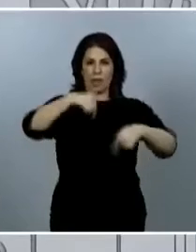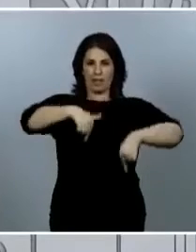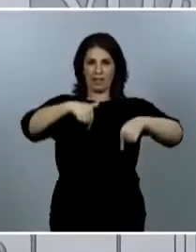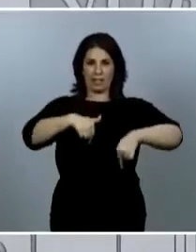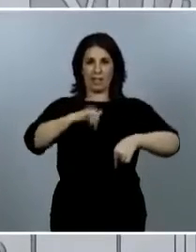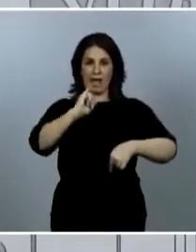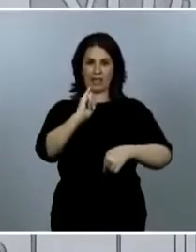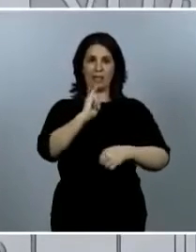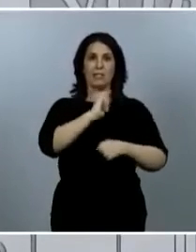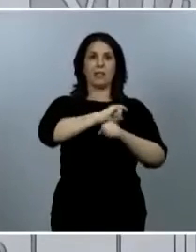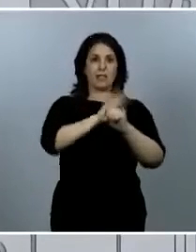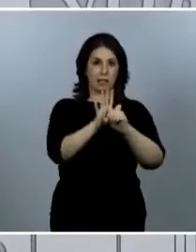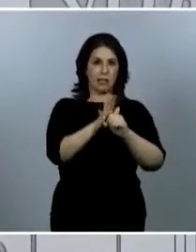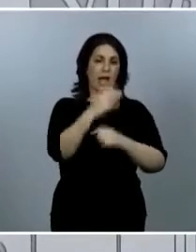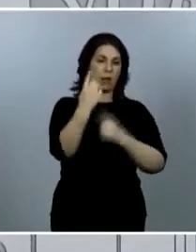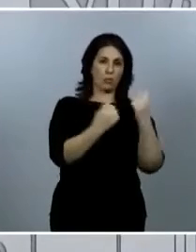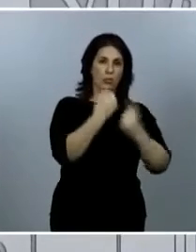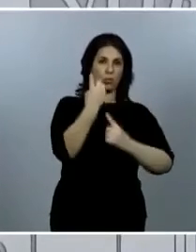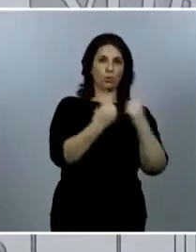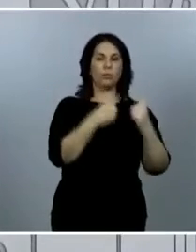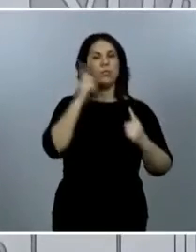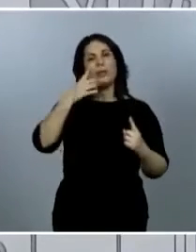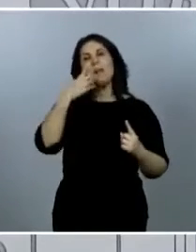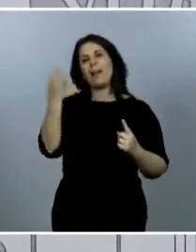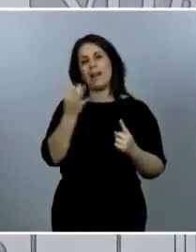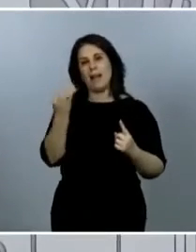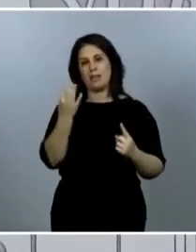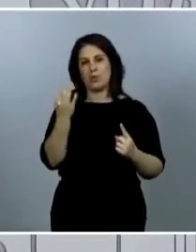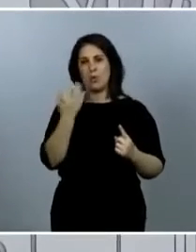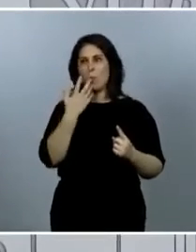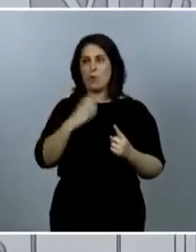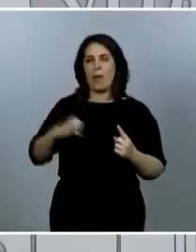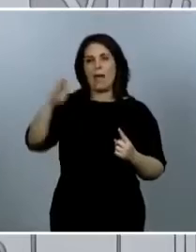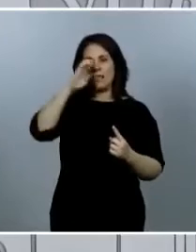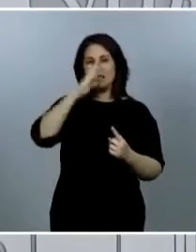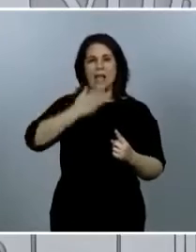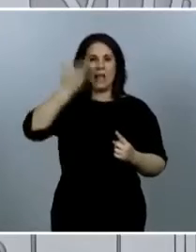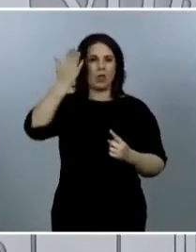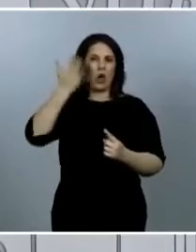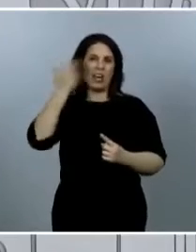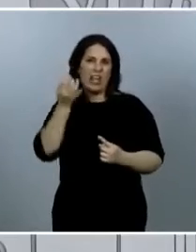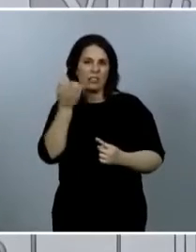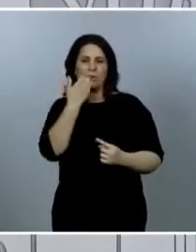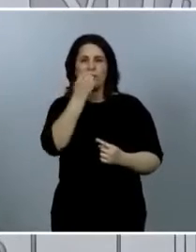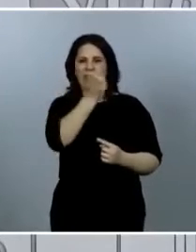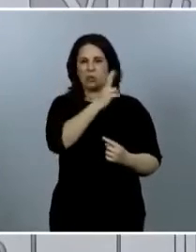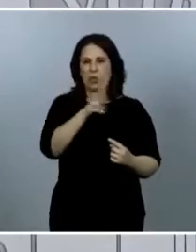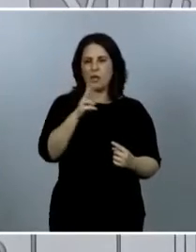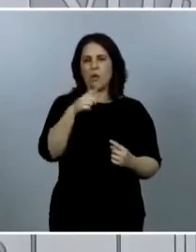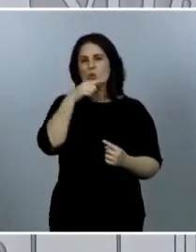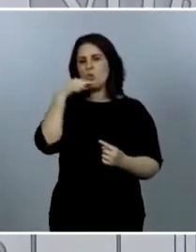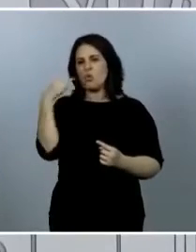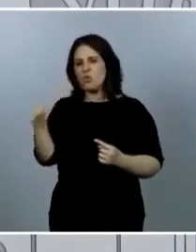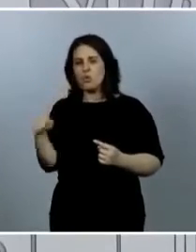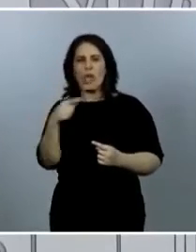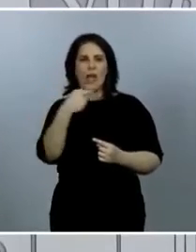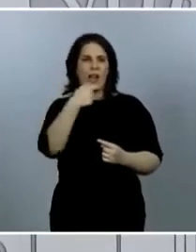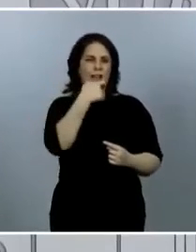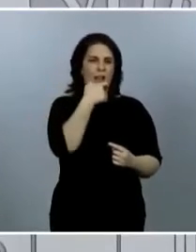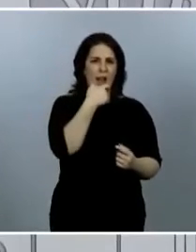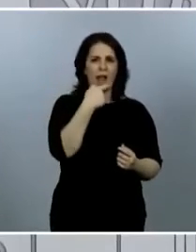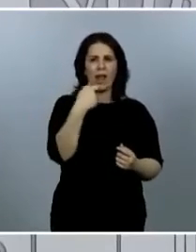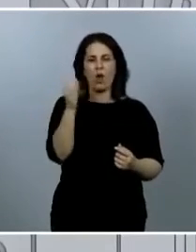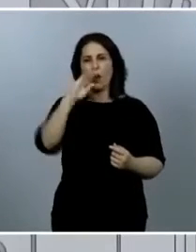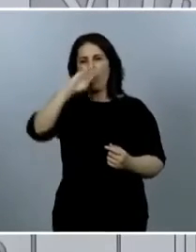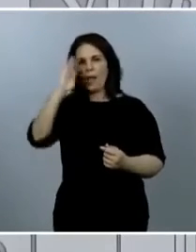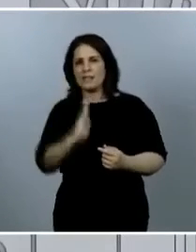introducción a partir de algunos de los países de alto riesgo. Ahora mismo pueden ser Estados Unidos, puede ser Rusia, puede ser Inglaterra, puede ser Brasil, puede ser